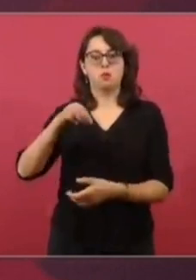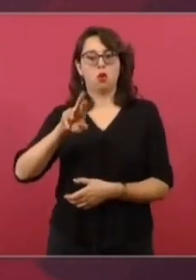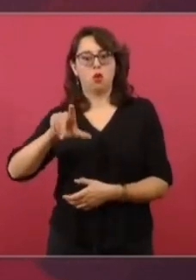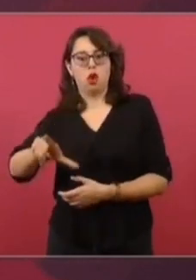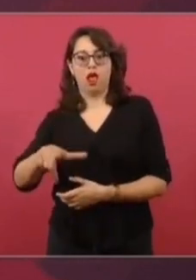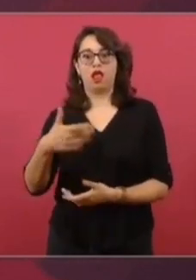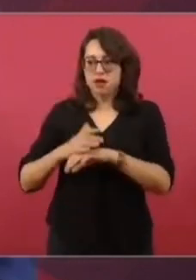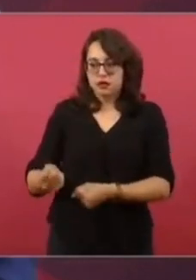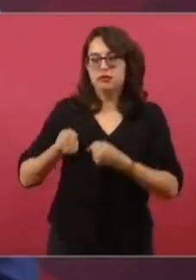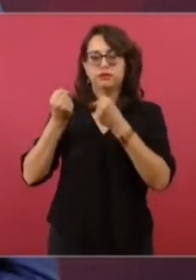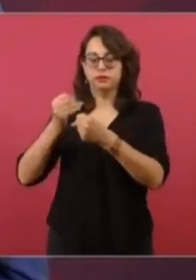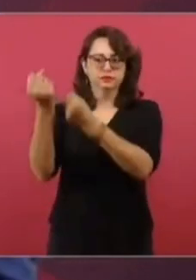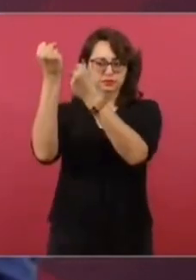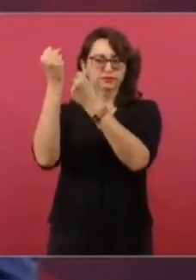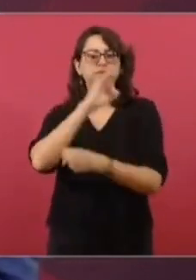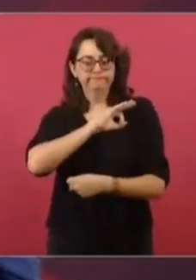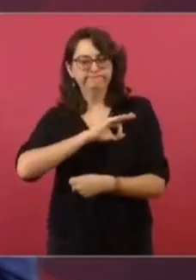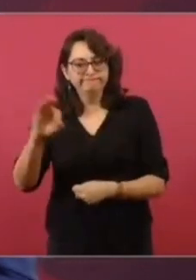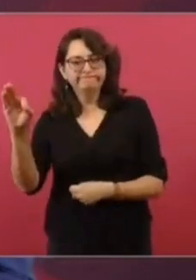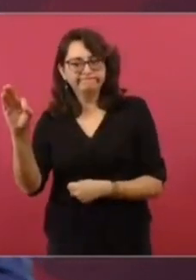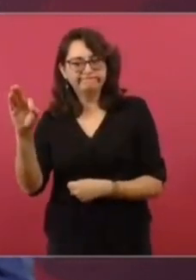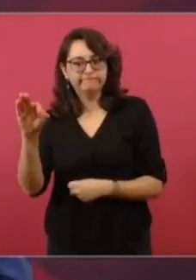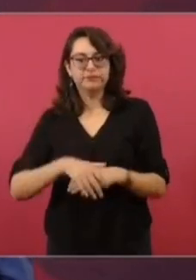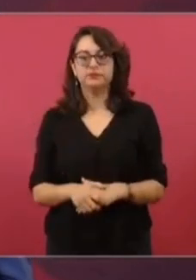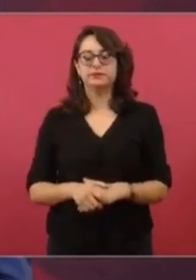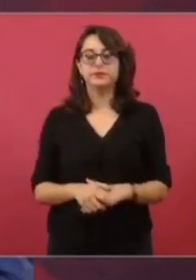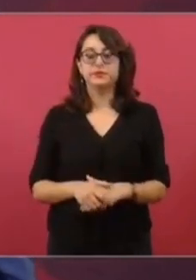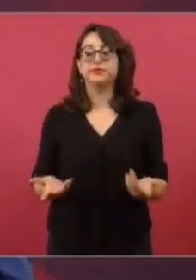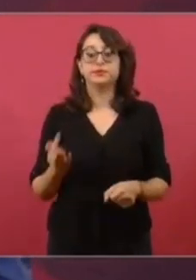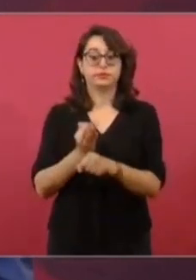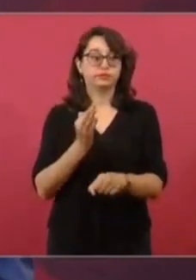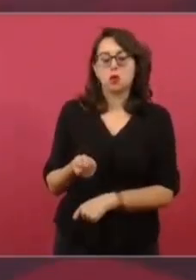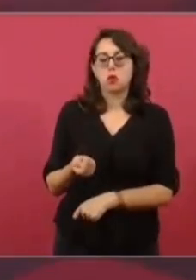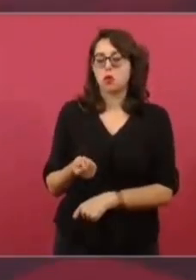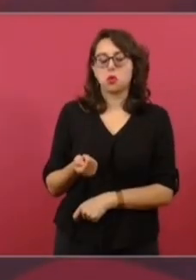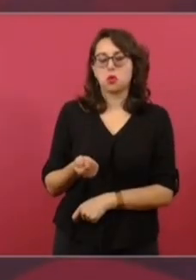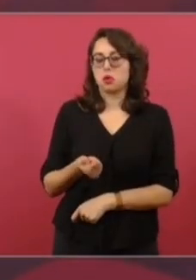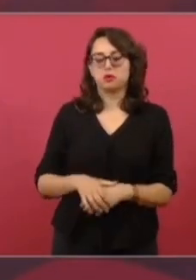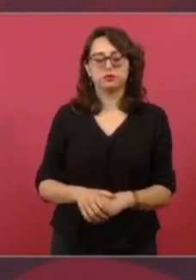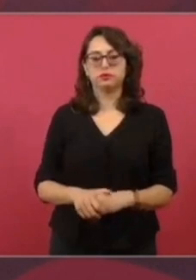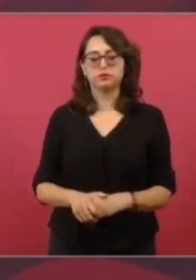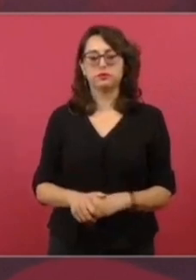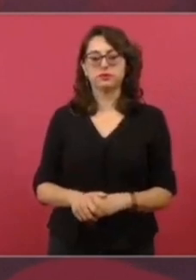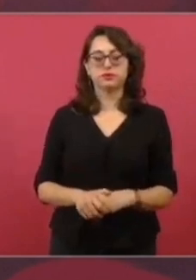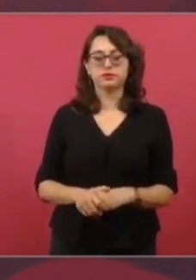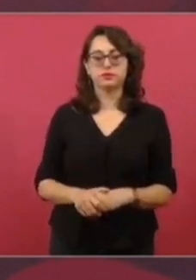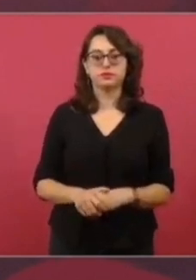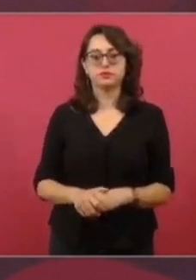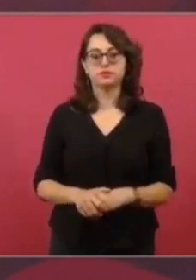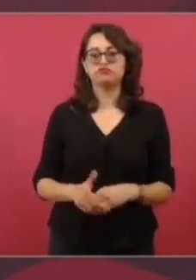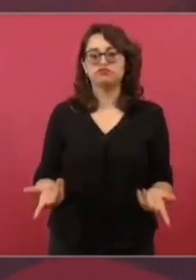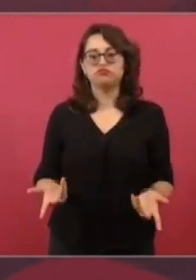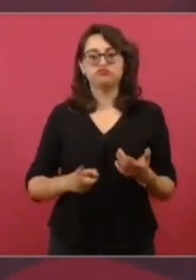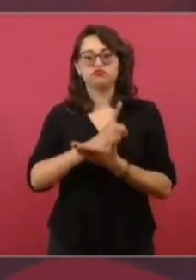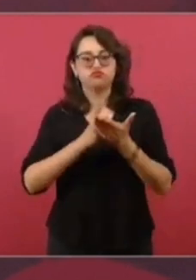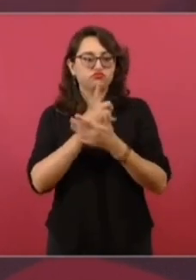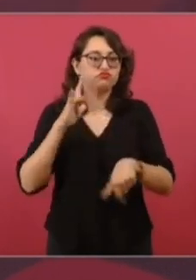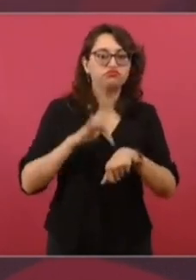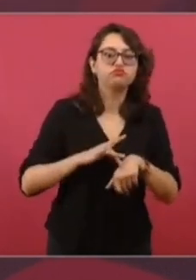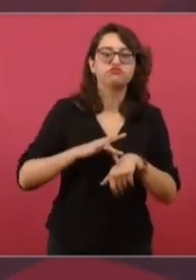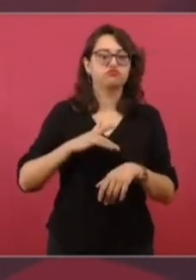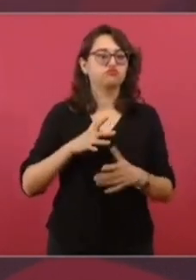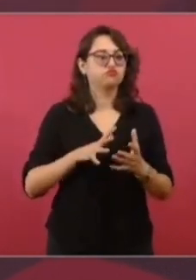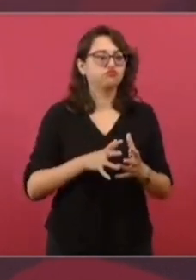morales, espirituales. Por eso, en muy buena medida, no tenemos tanto consumo de droga. Donde hay más consumos es